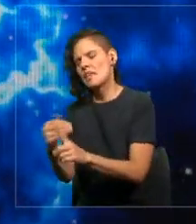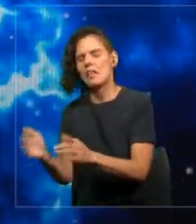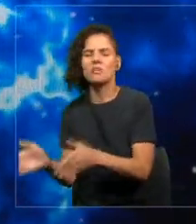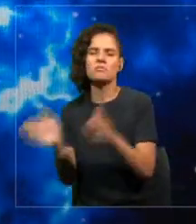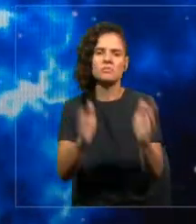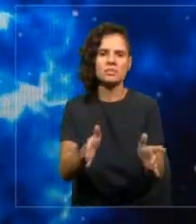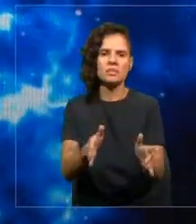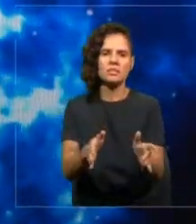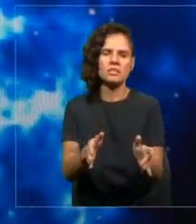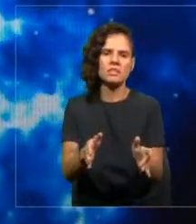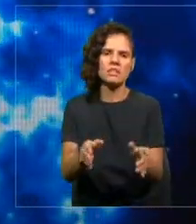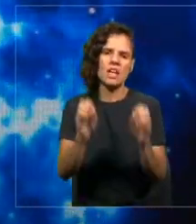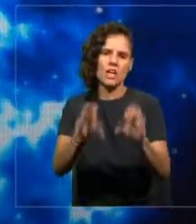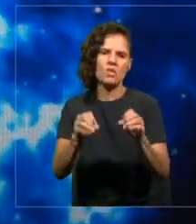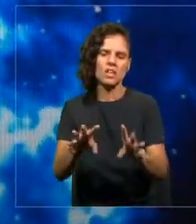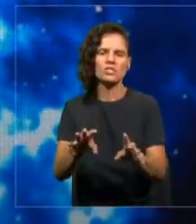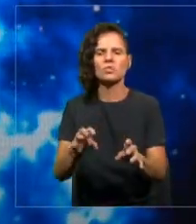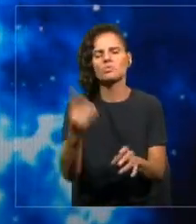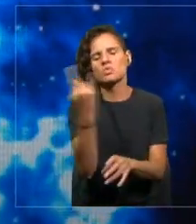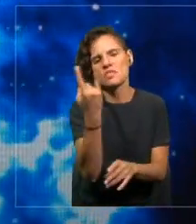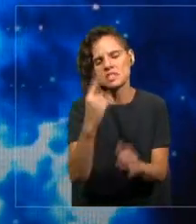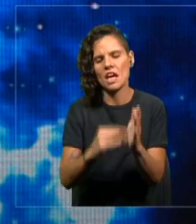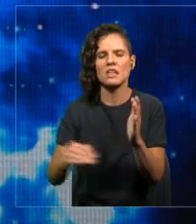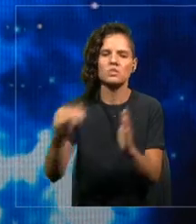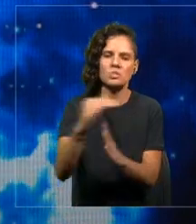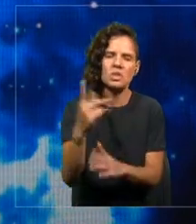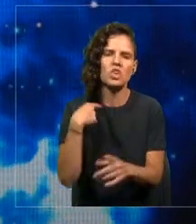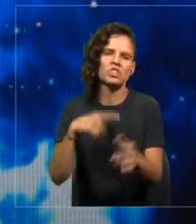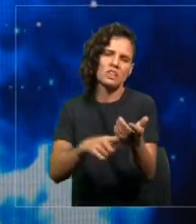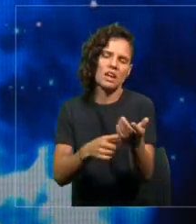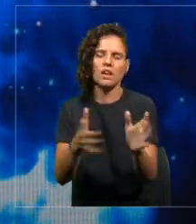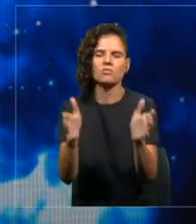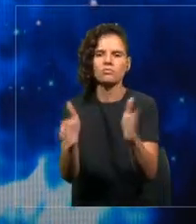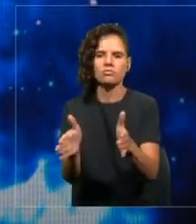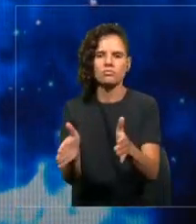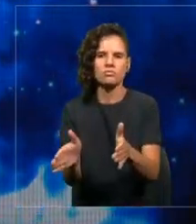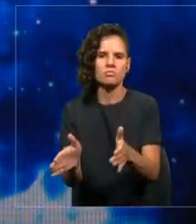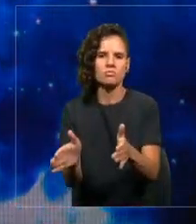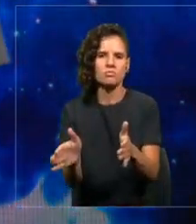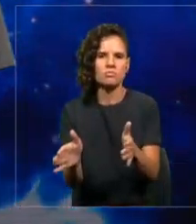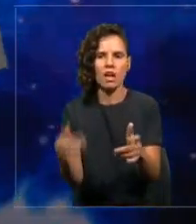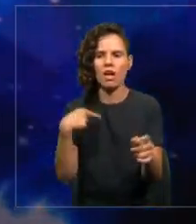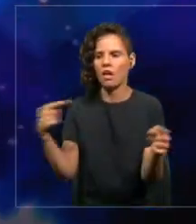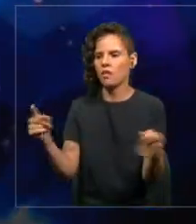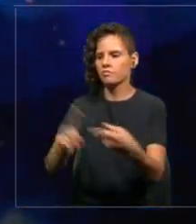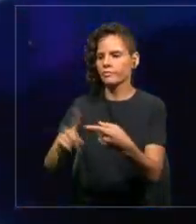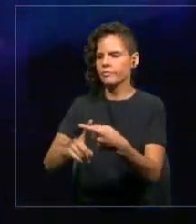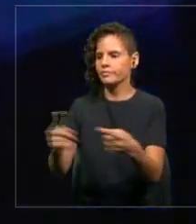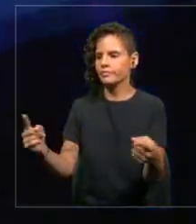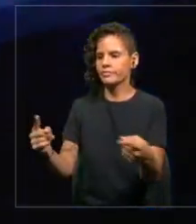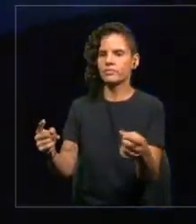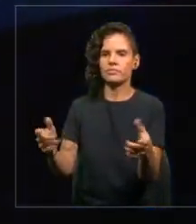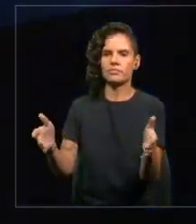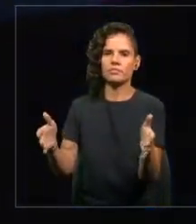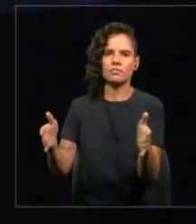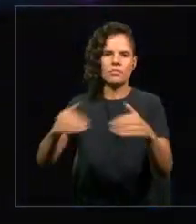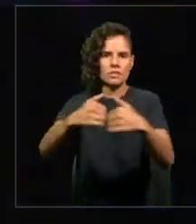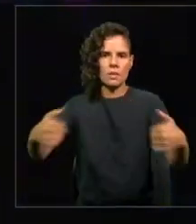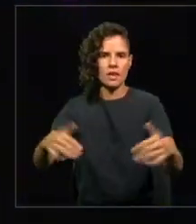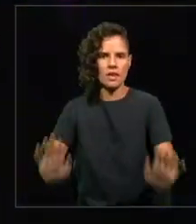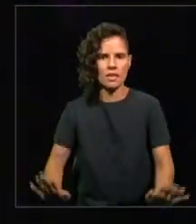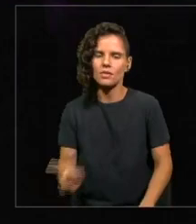terciaria, universitaria, técnica y no hablamos. No.